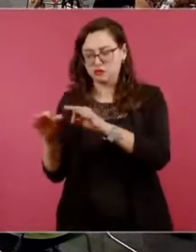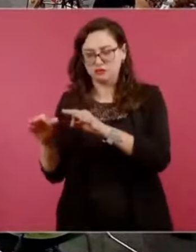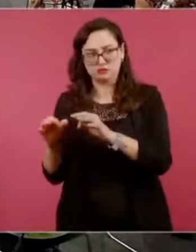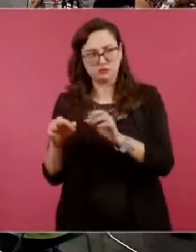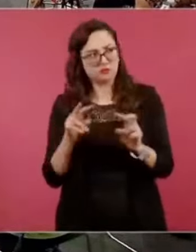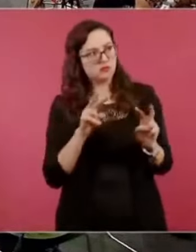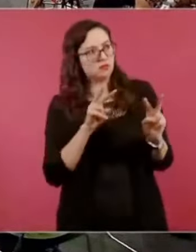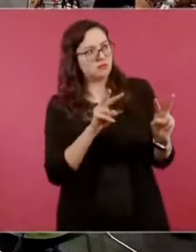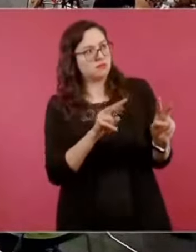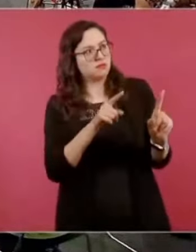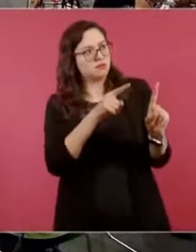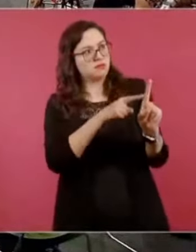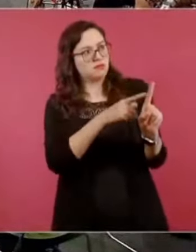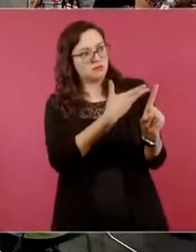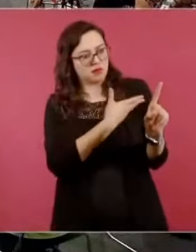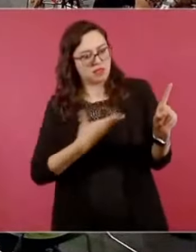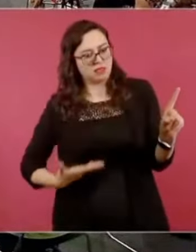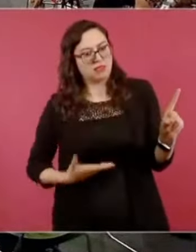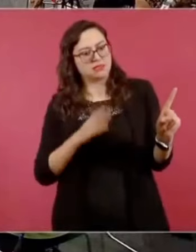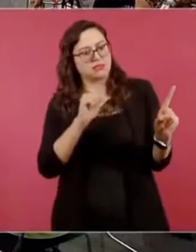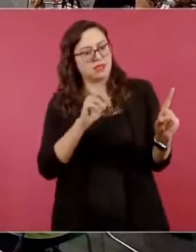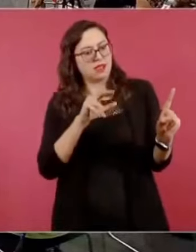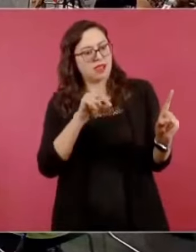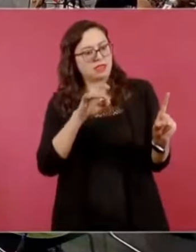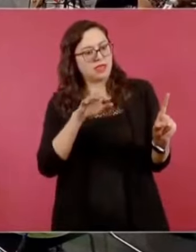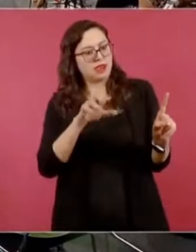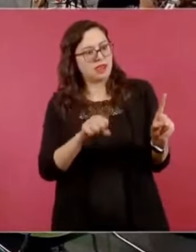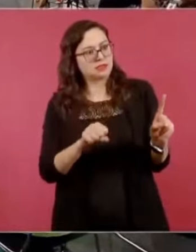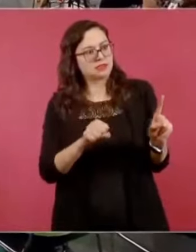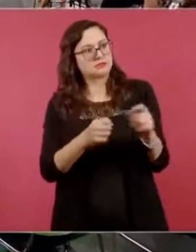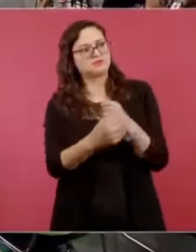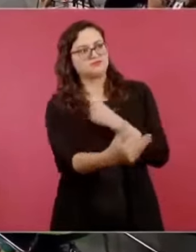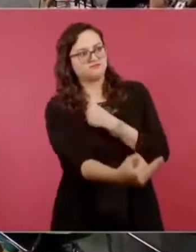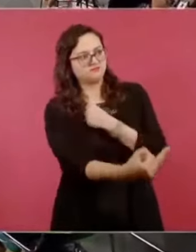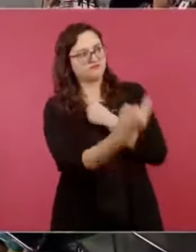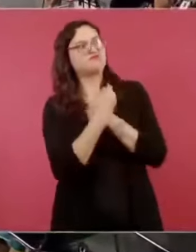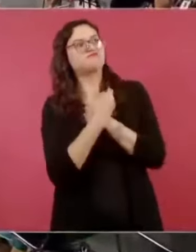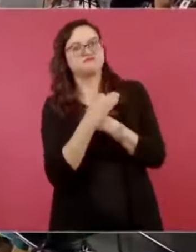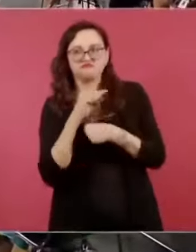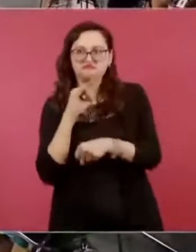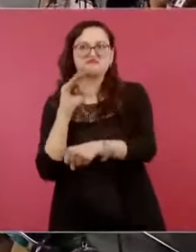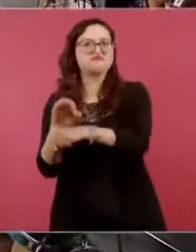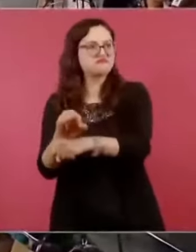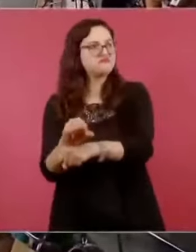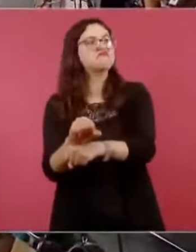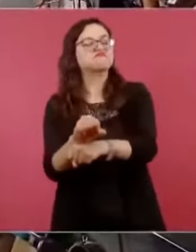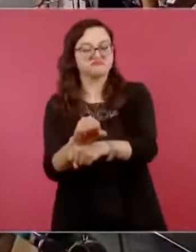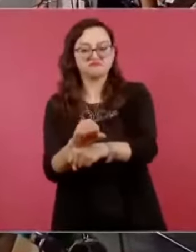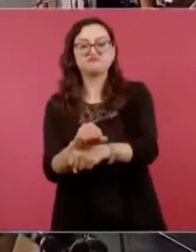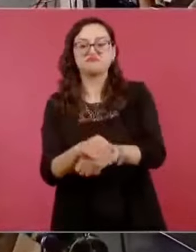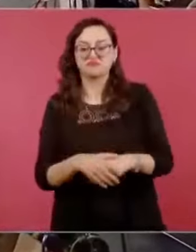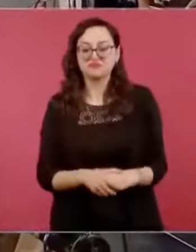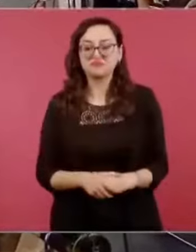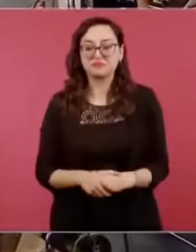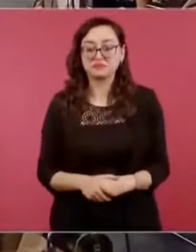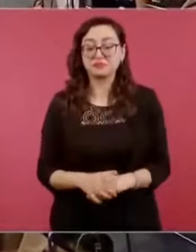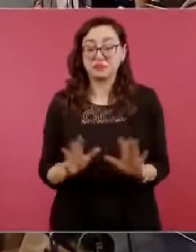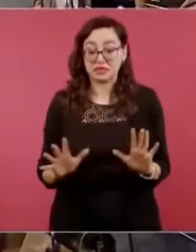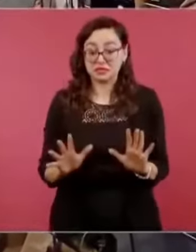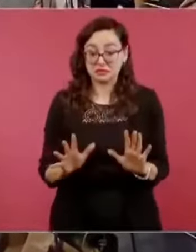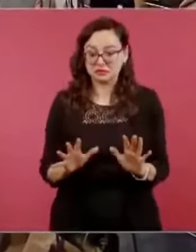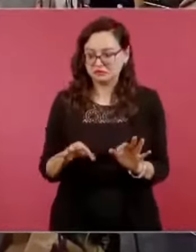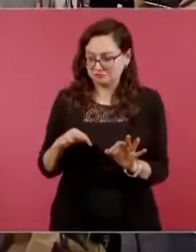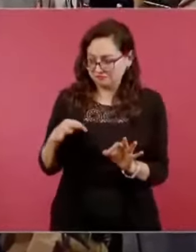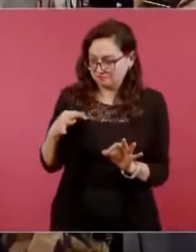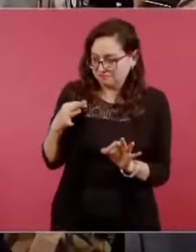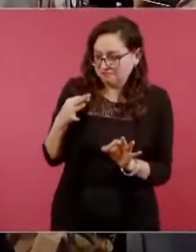de sus intereses. La primera parte de la estrategia cardenista había